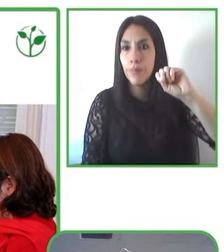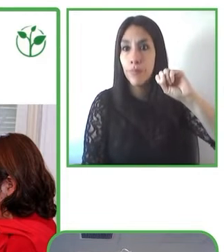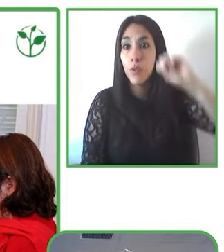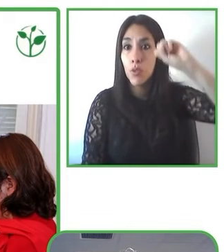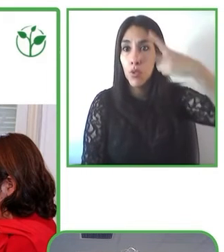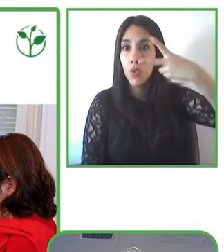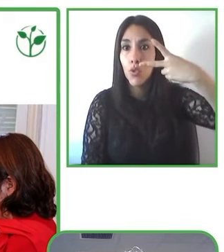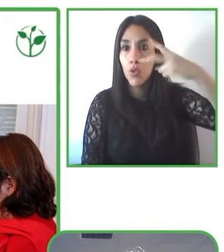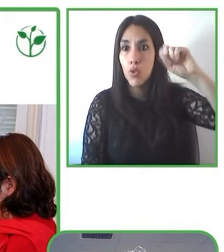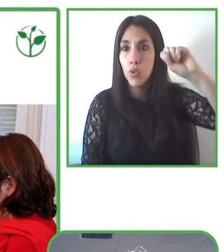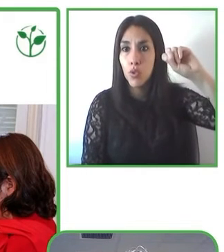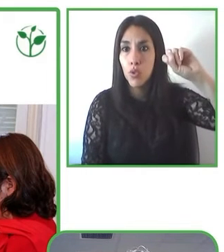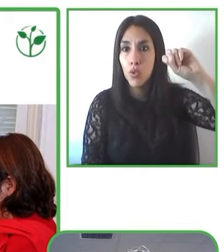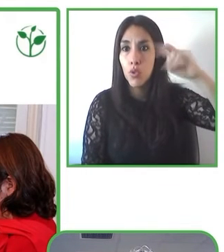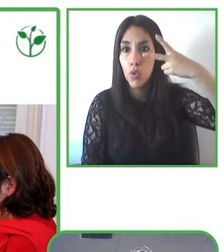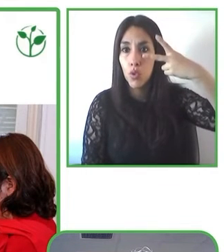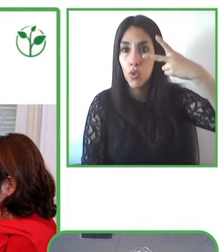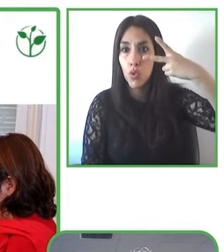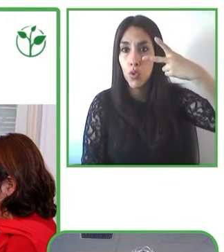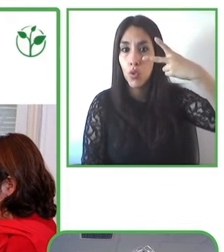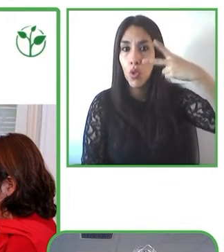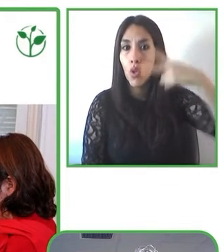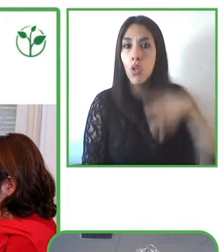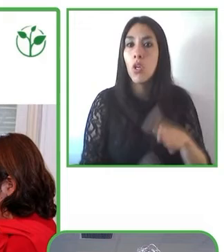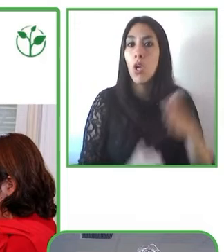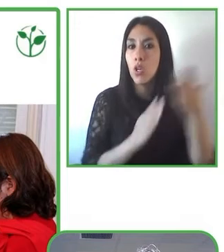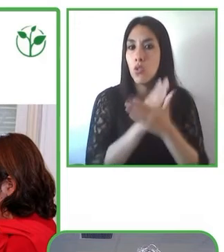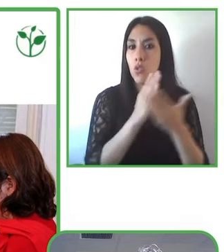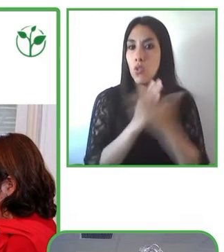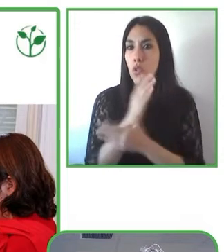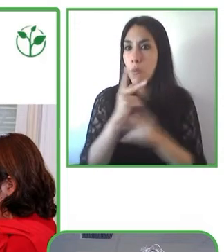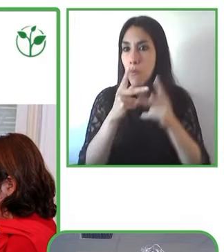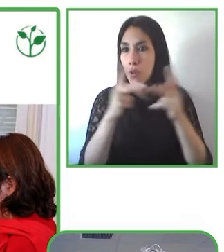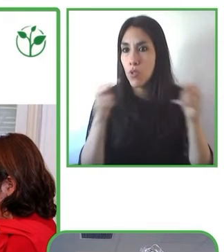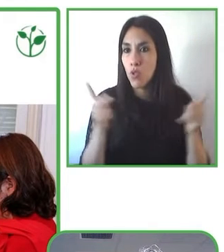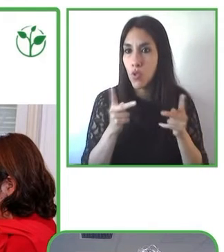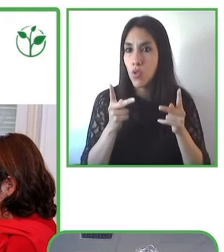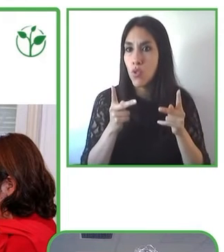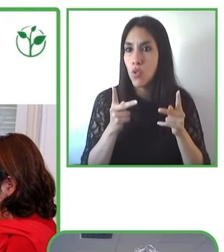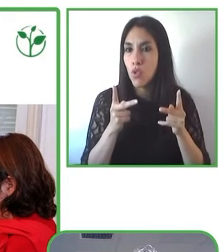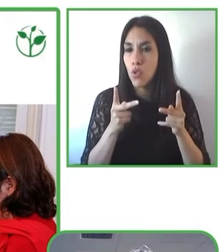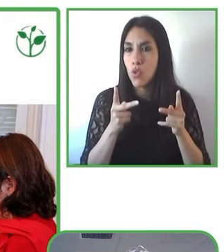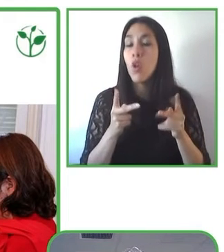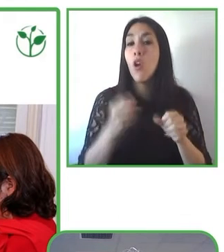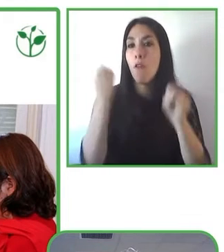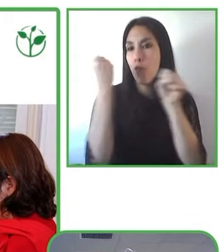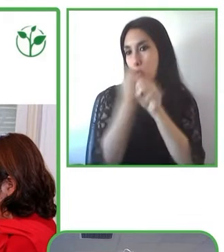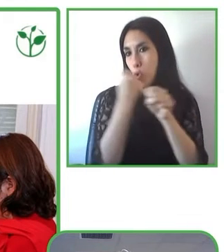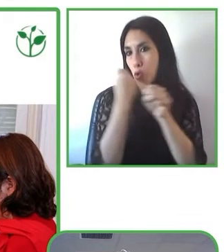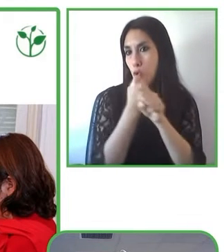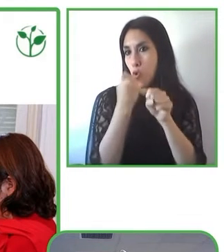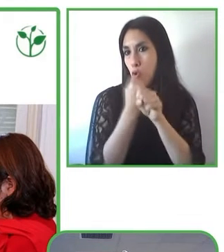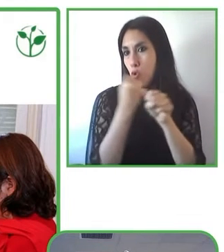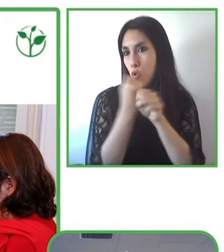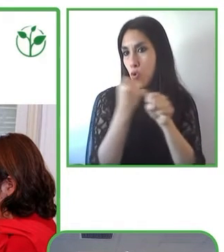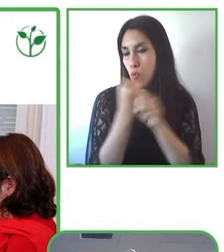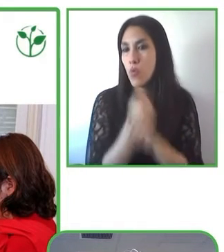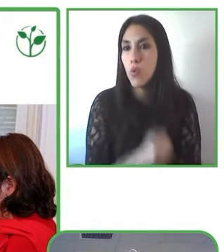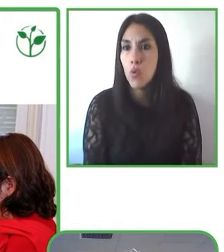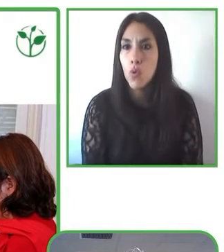Un curso de accesibilidad en los espacios de trabajo. Y finalmente, un curso de aplicaciones de lectura de pantalla o